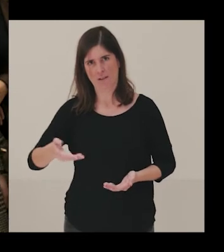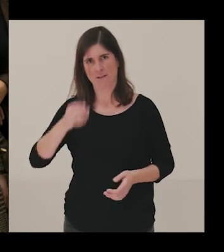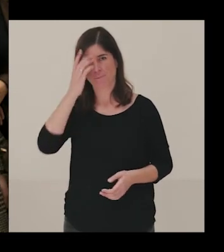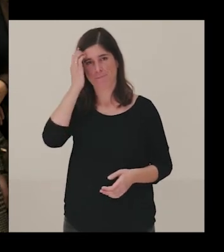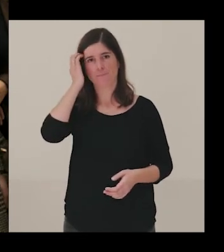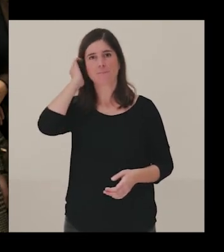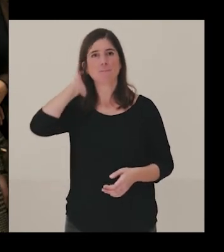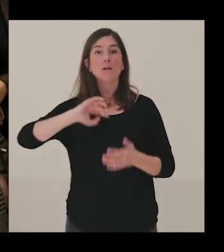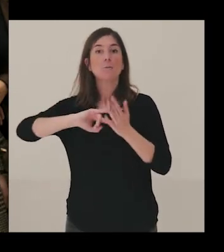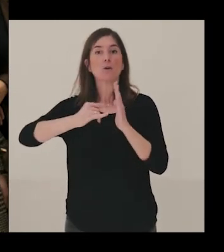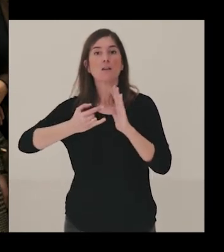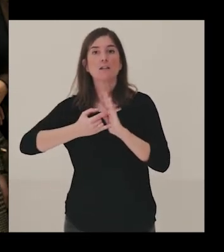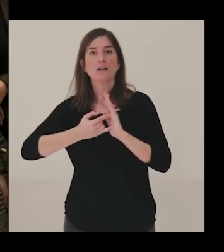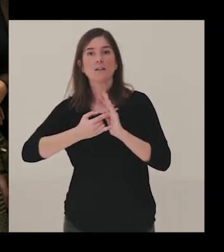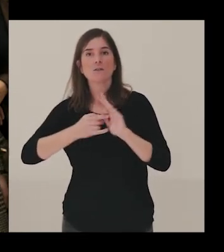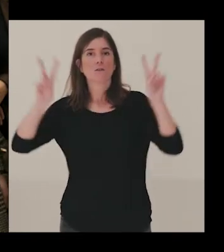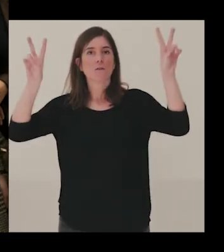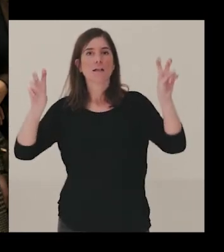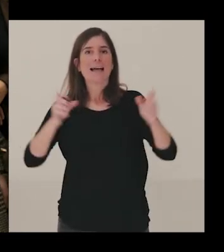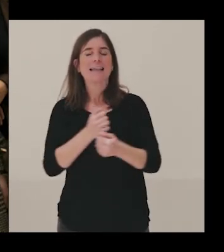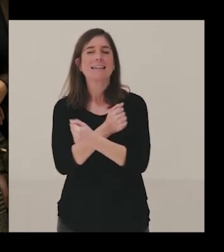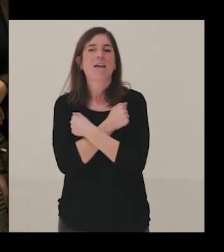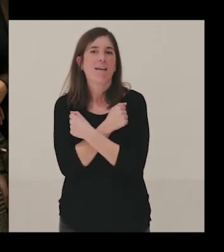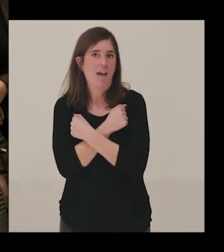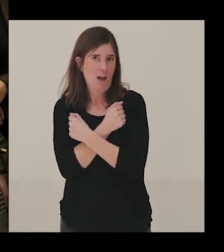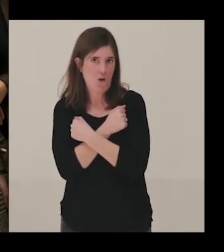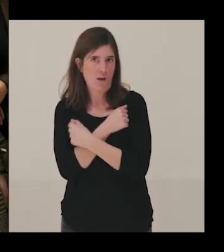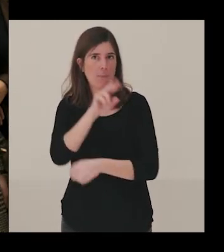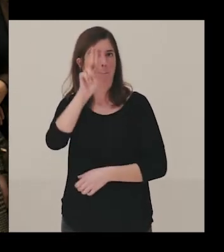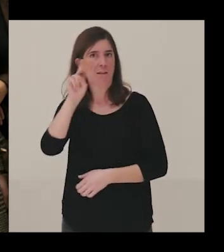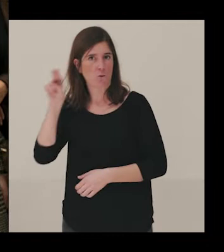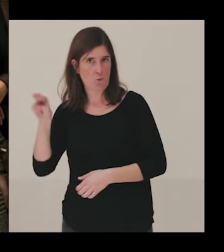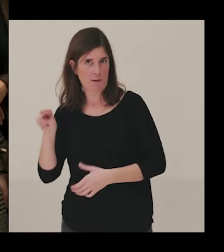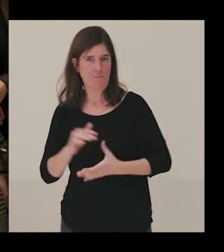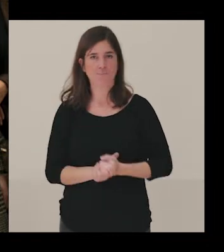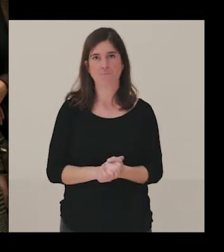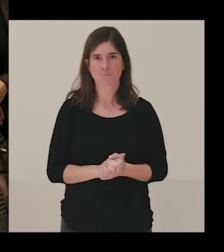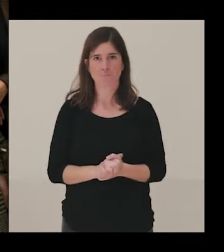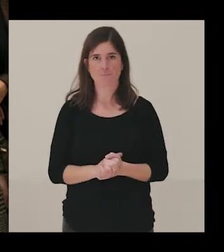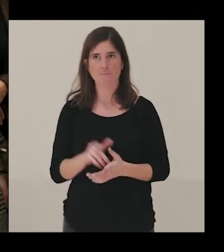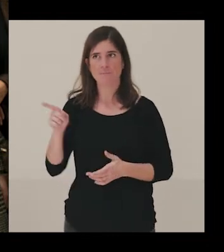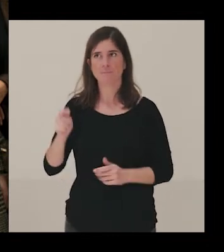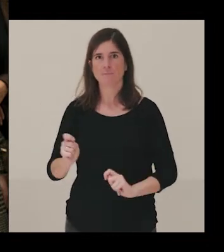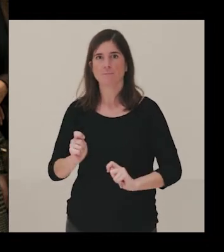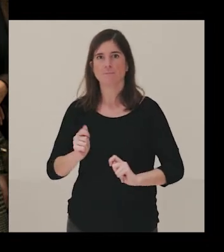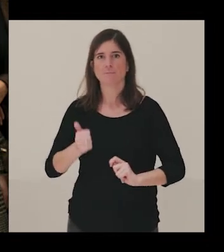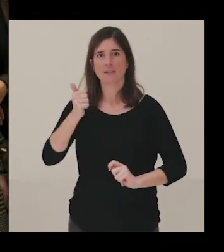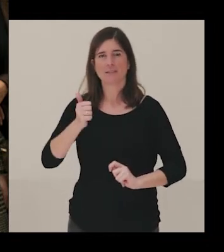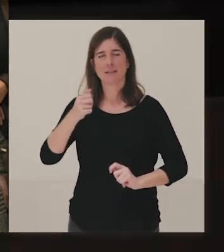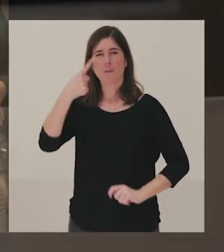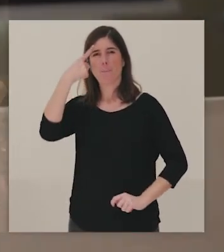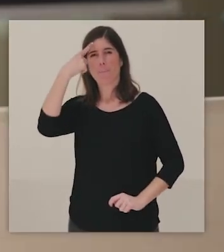pintura nos lleva a abordar la colección desde la memoria emocional.